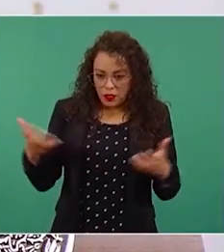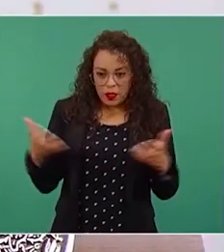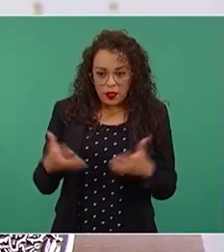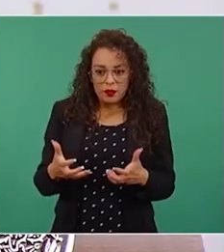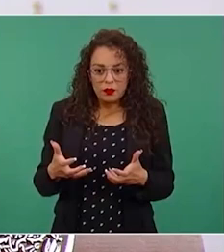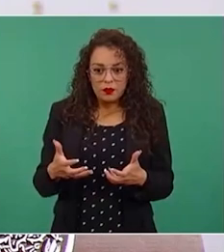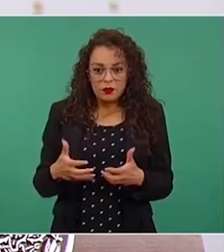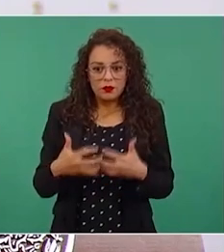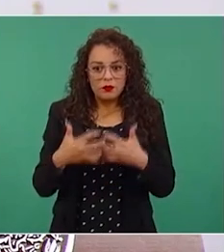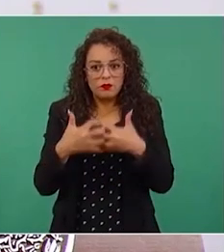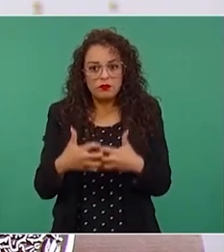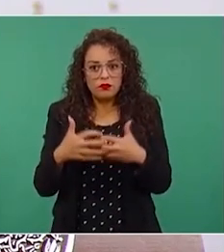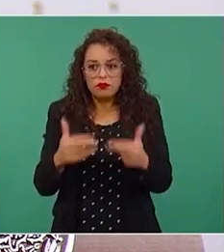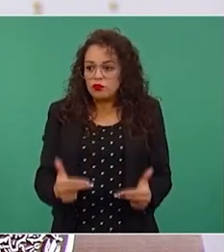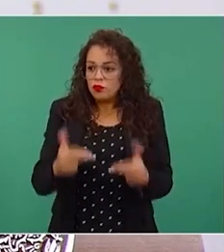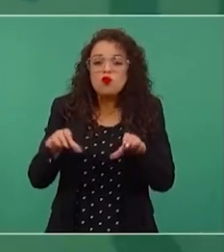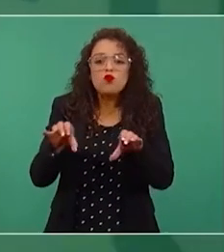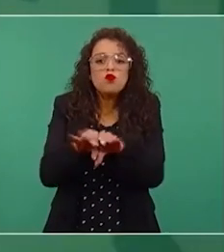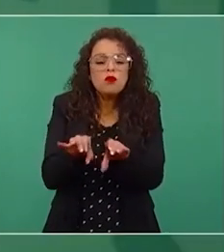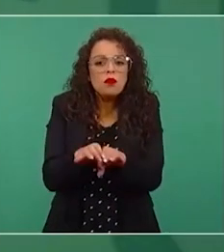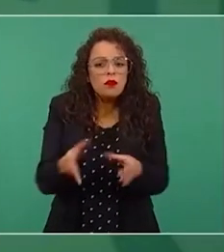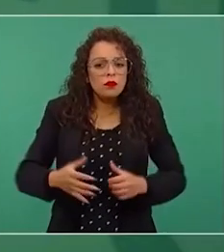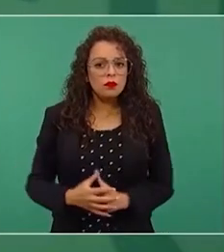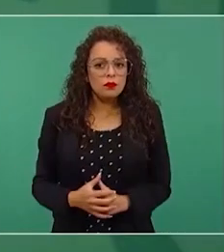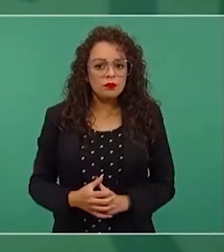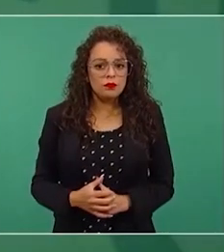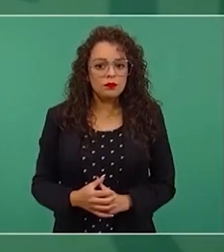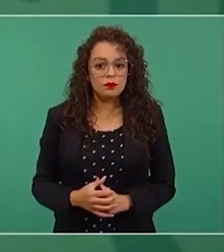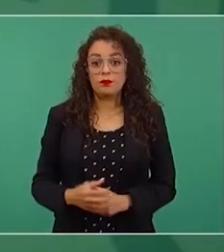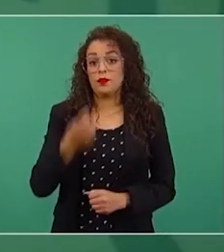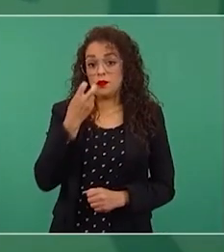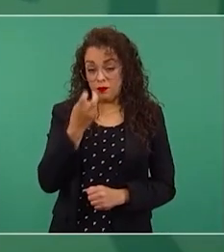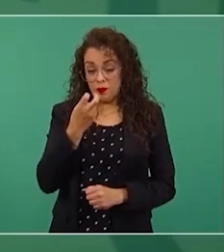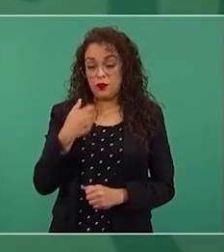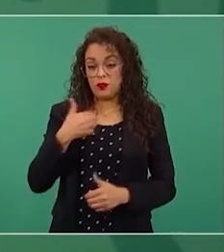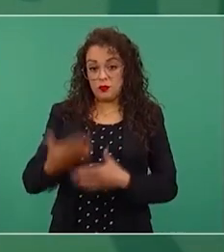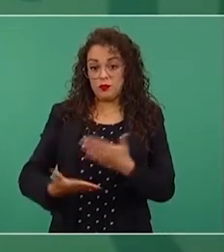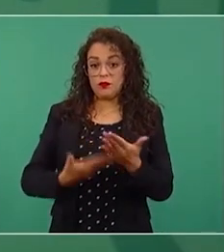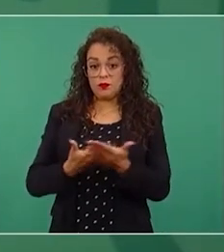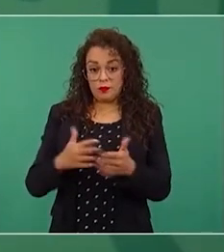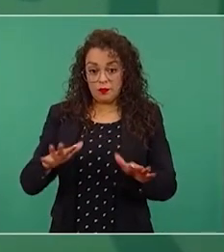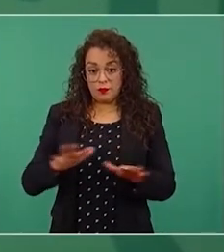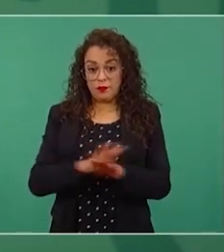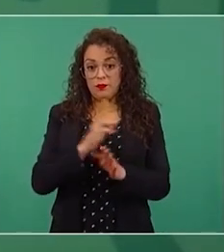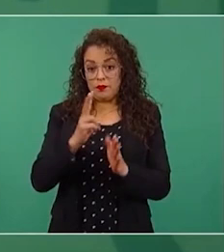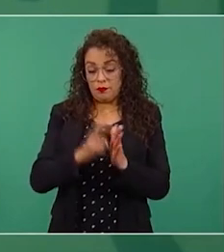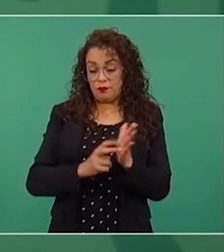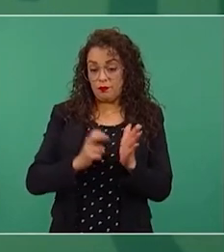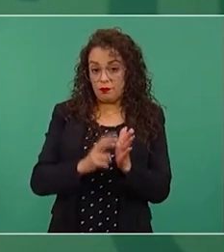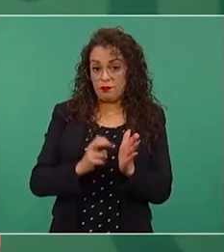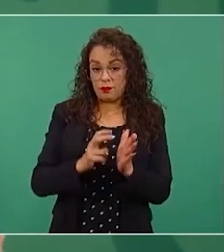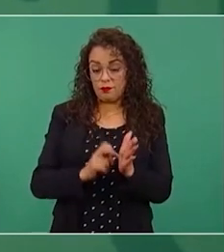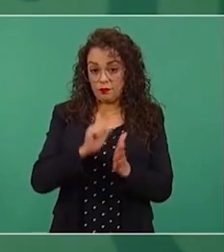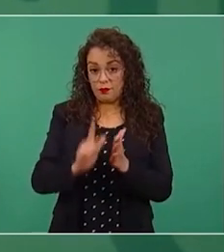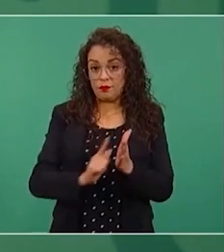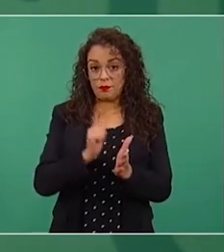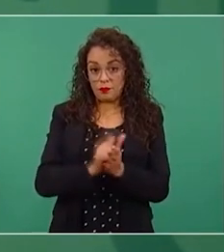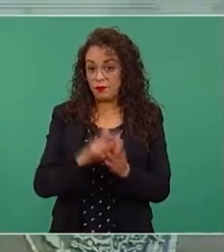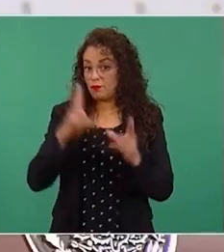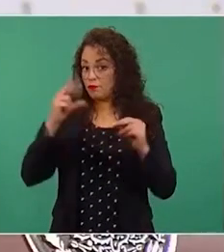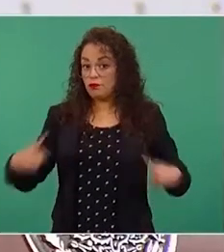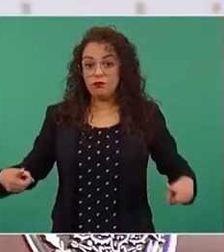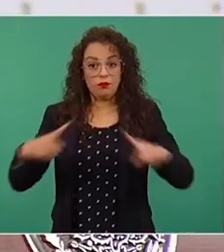Entonces, la reforma eléctrica no contraviene el